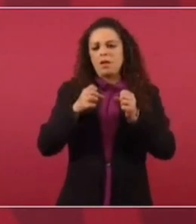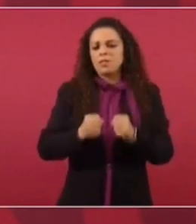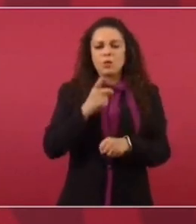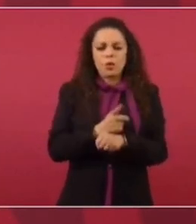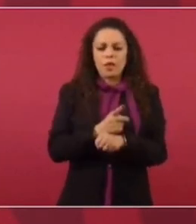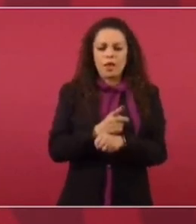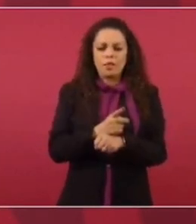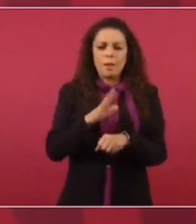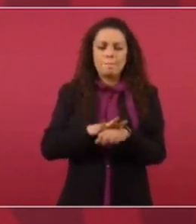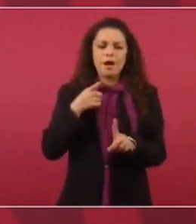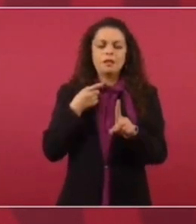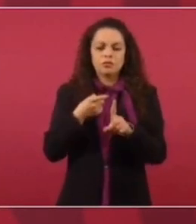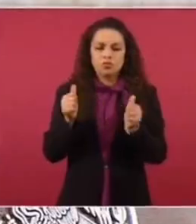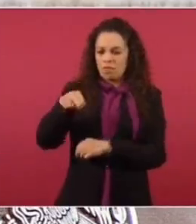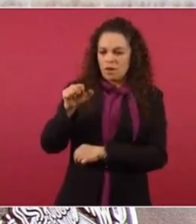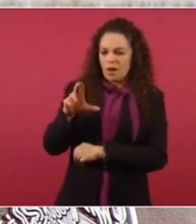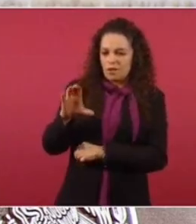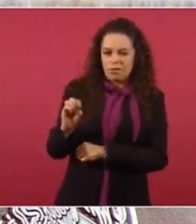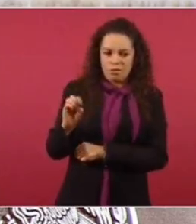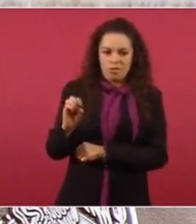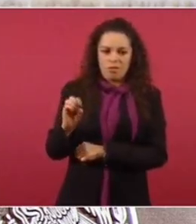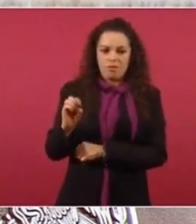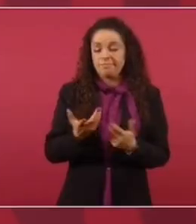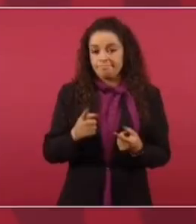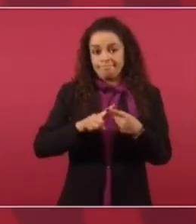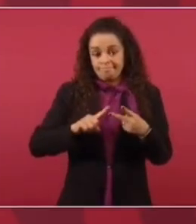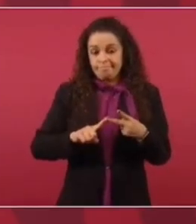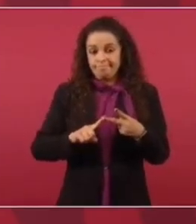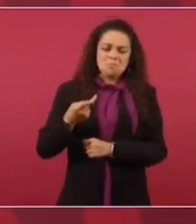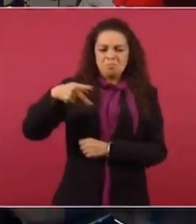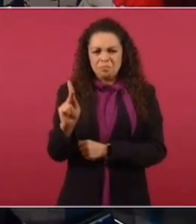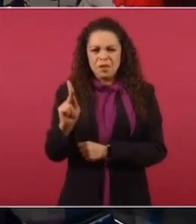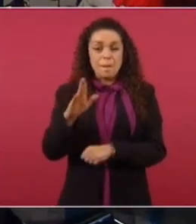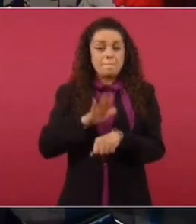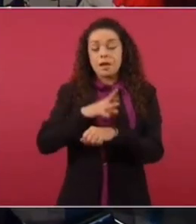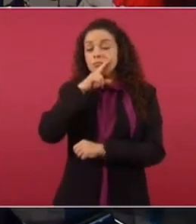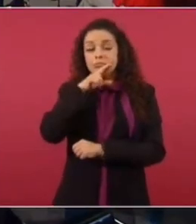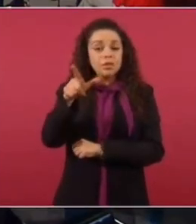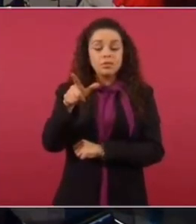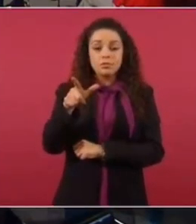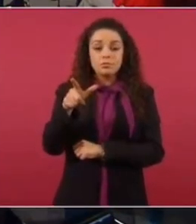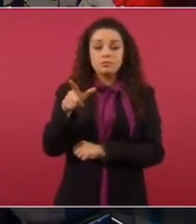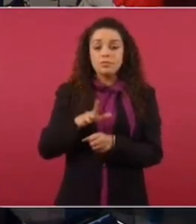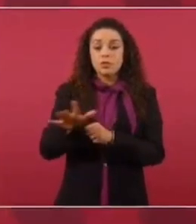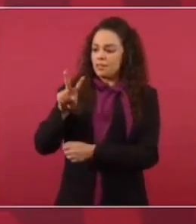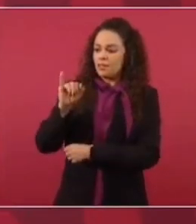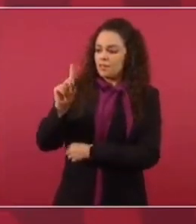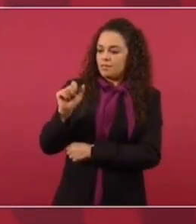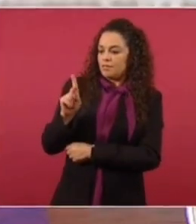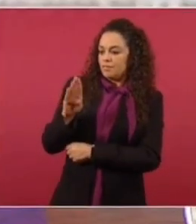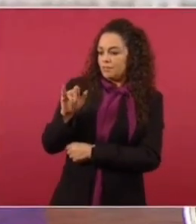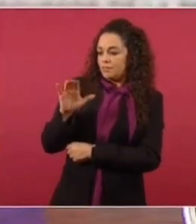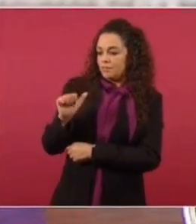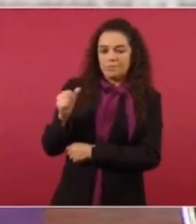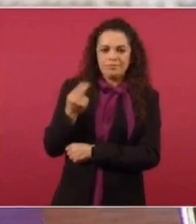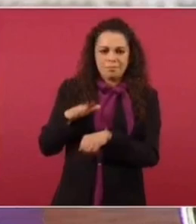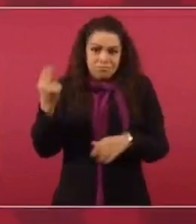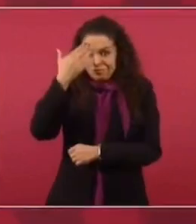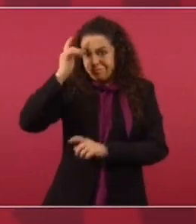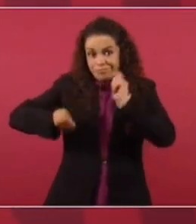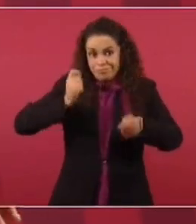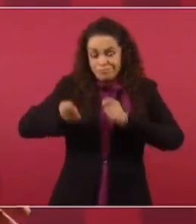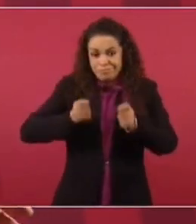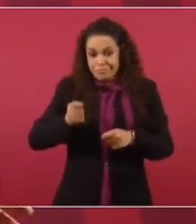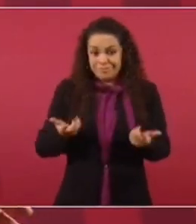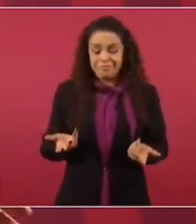lo que tiene que ver con el narcotráfico, con la seguridad nacional. Pero lo mejor es hacer la vida pública cada vez más pública,